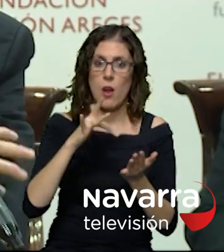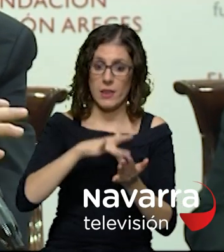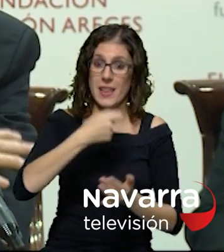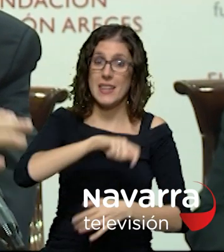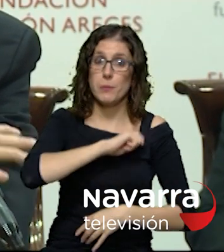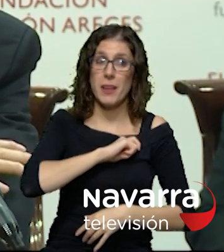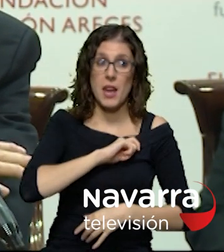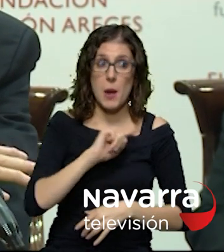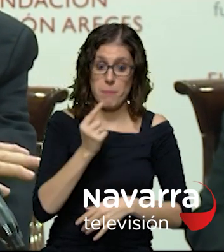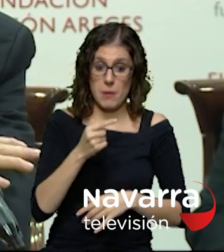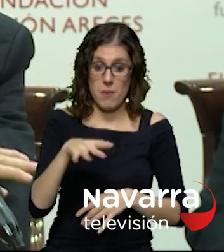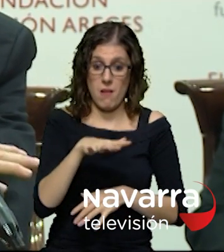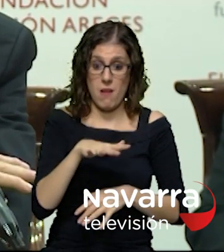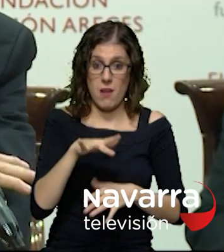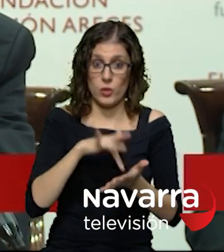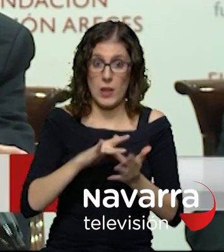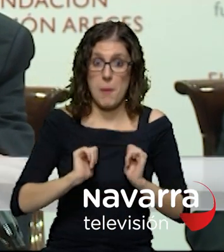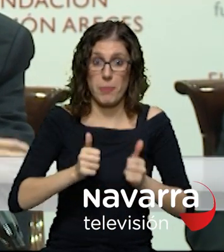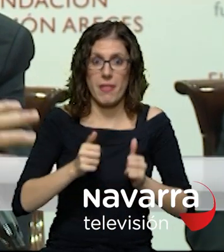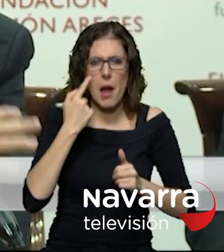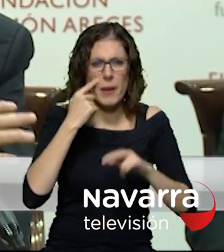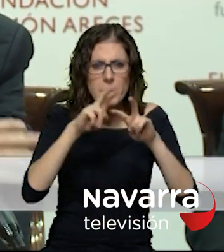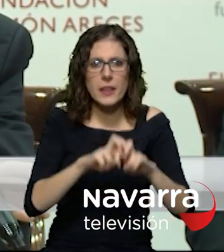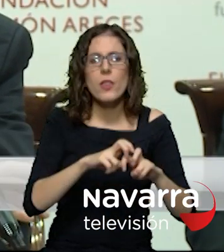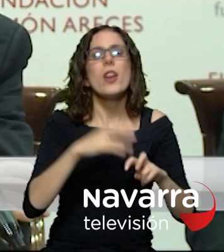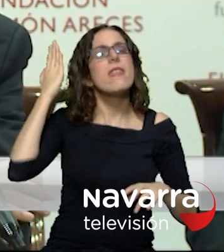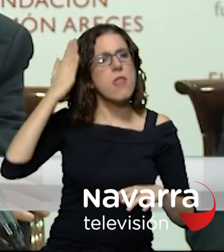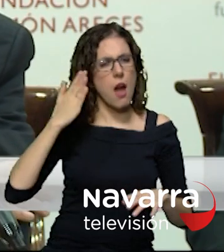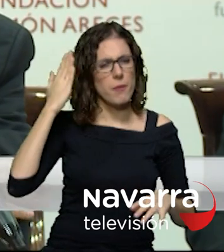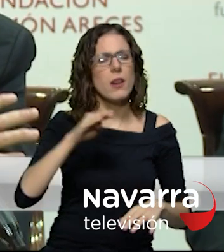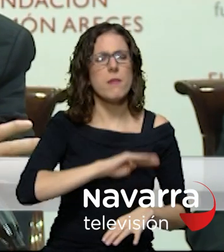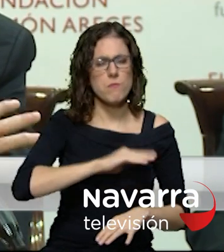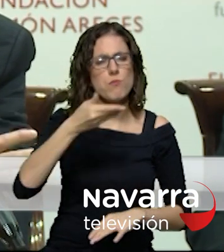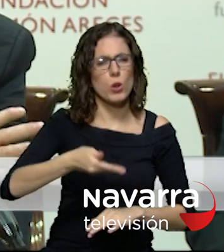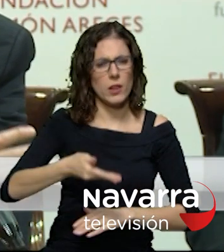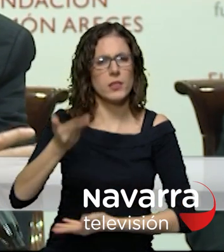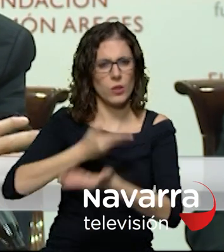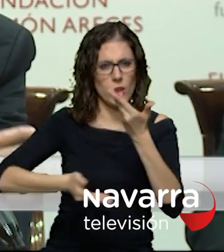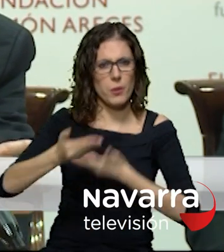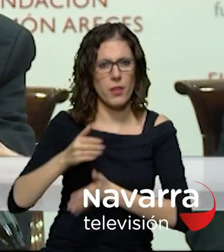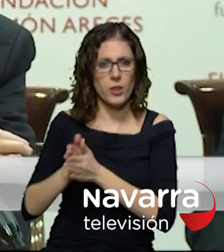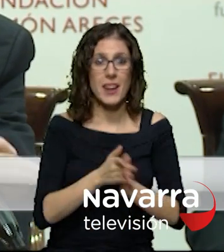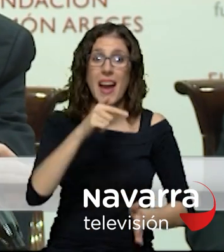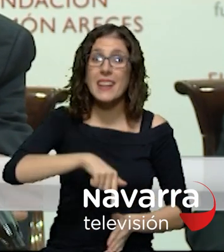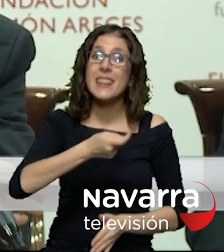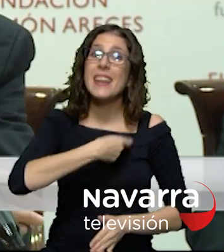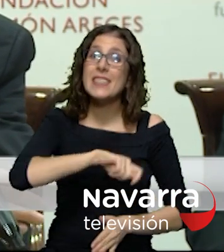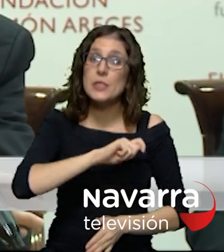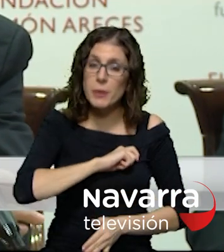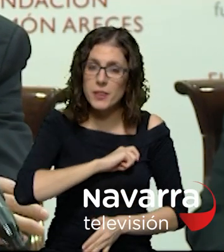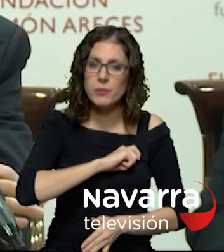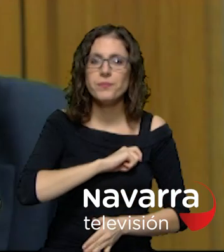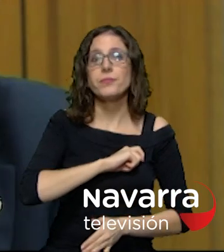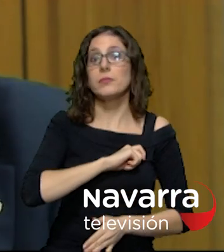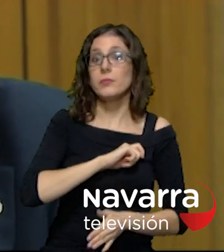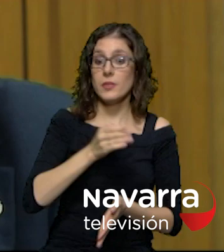la actividad investigadora en inmunoterapia en españa es buena gracias a centros como